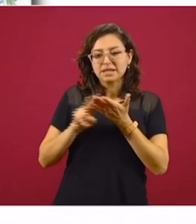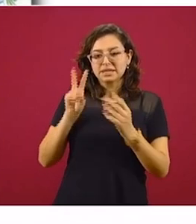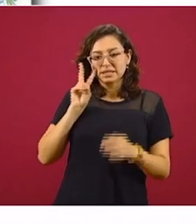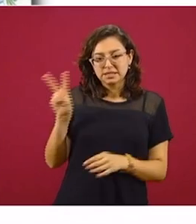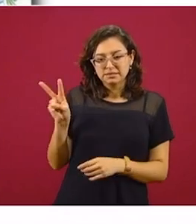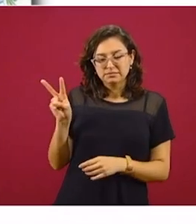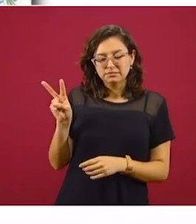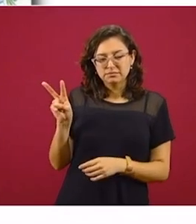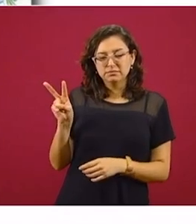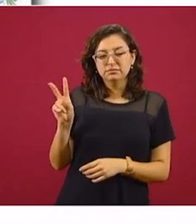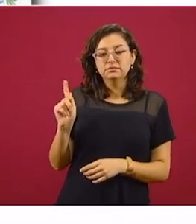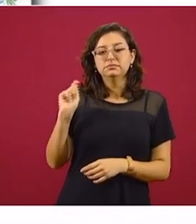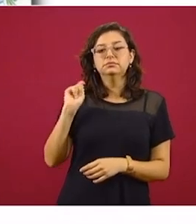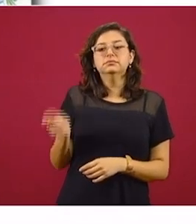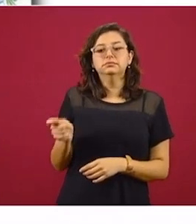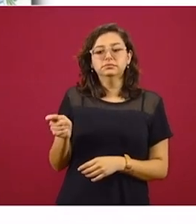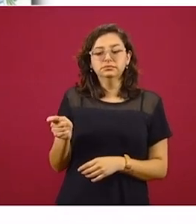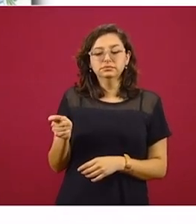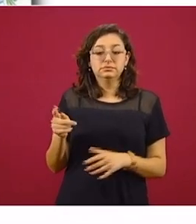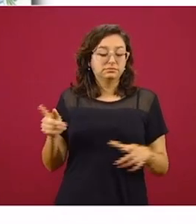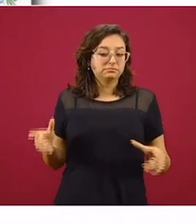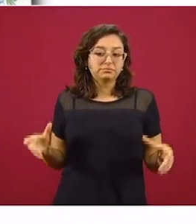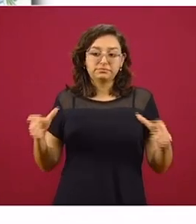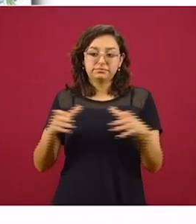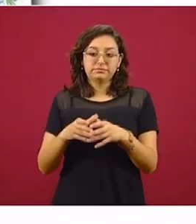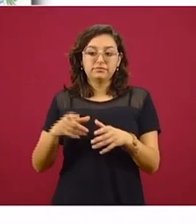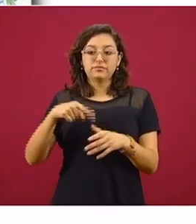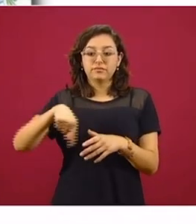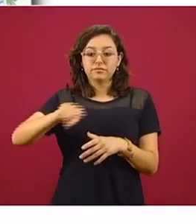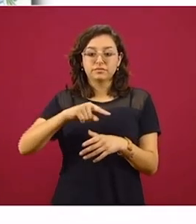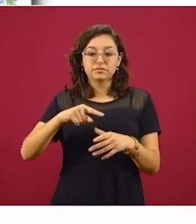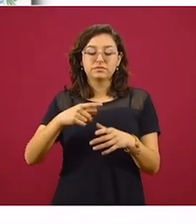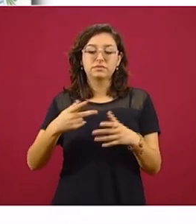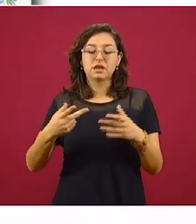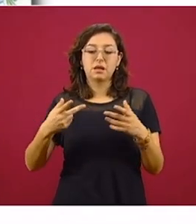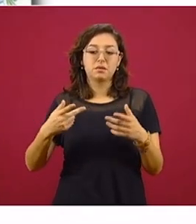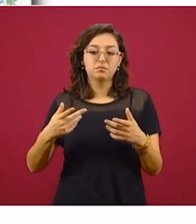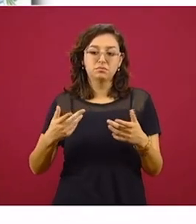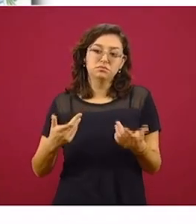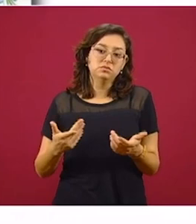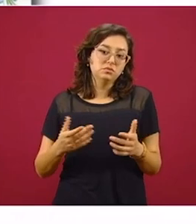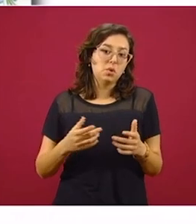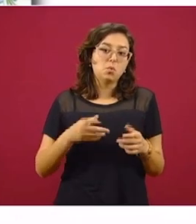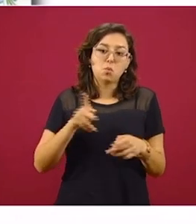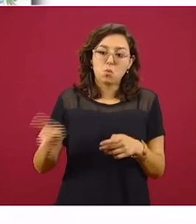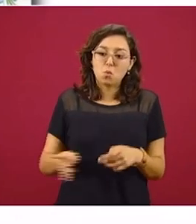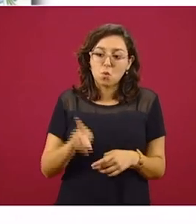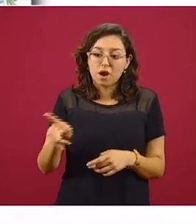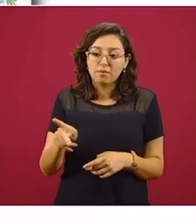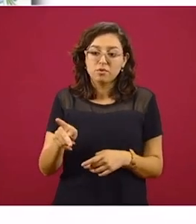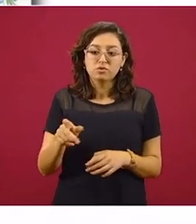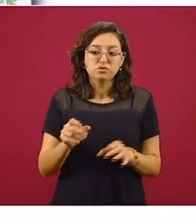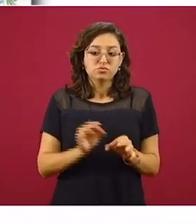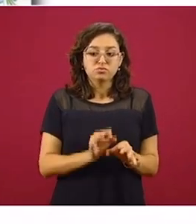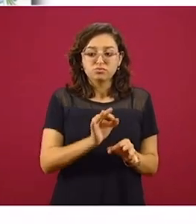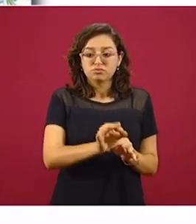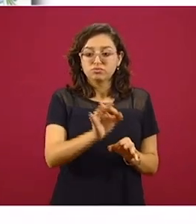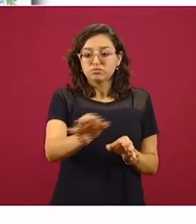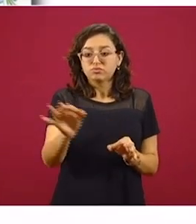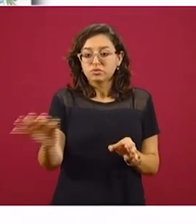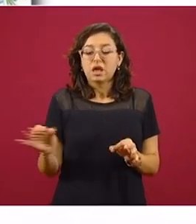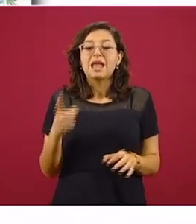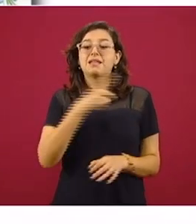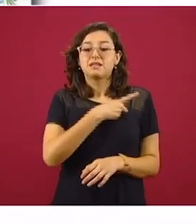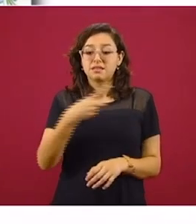un conjunto de localidades que rodean las principales poblaciones. Hay que instalar, hay una sucursal